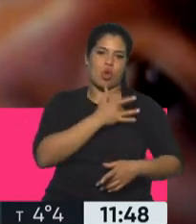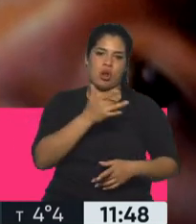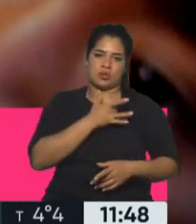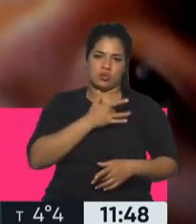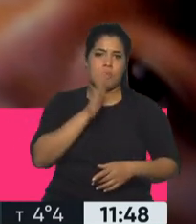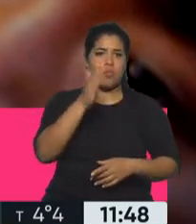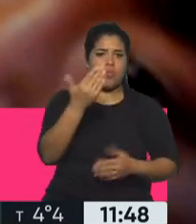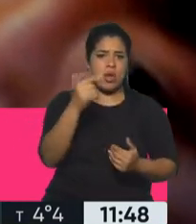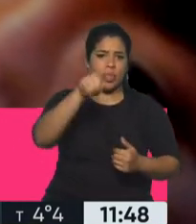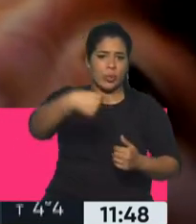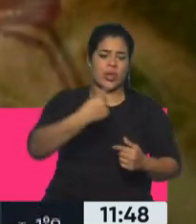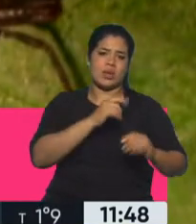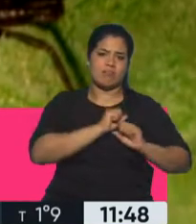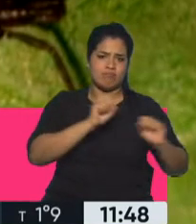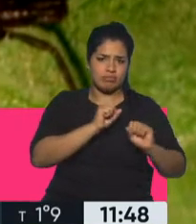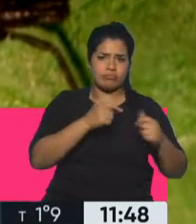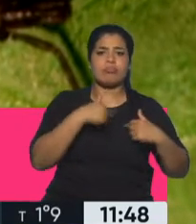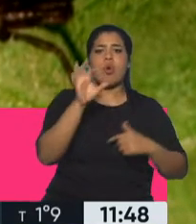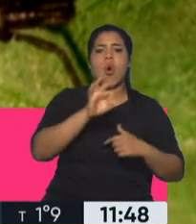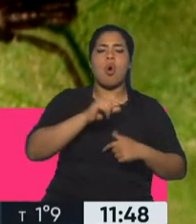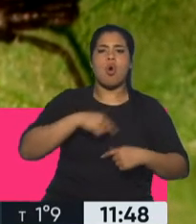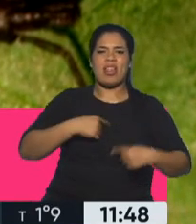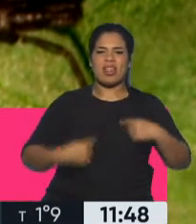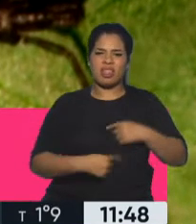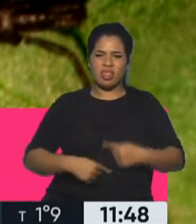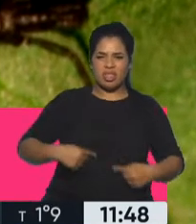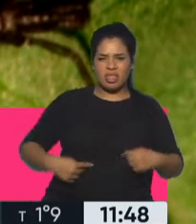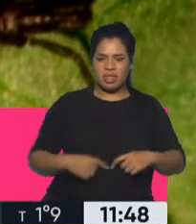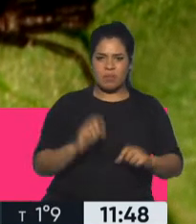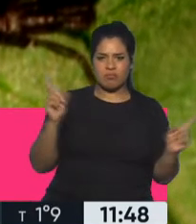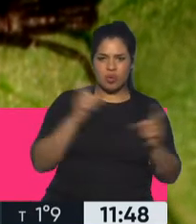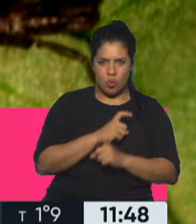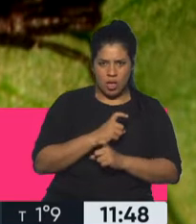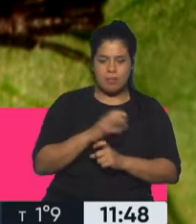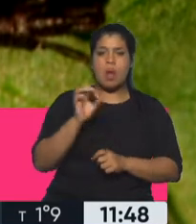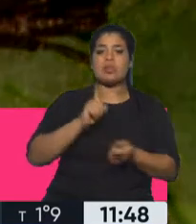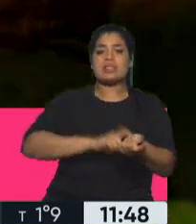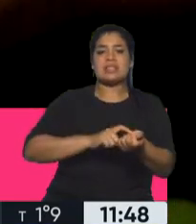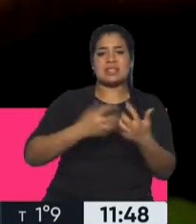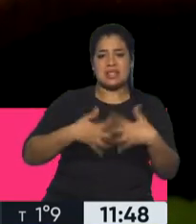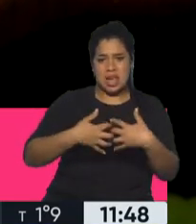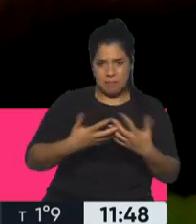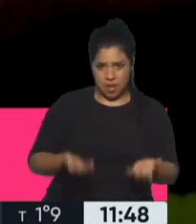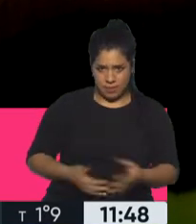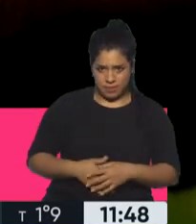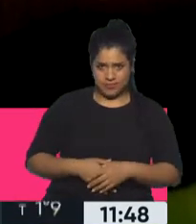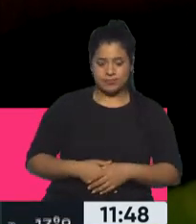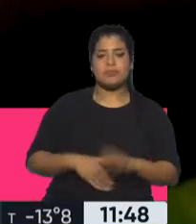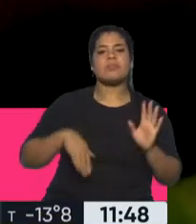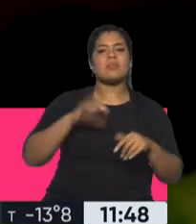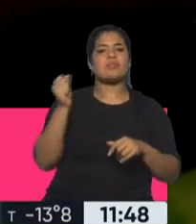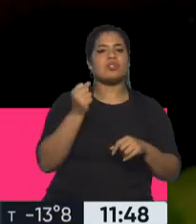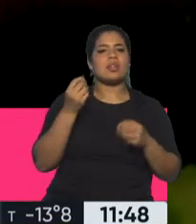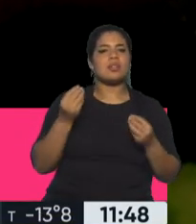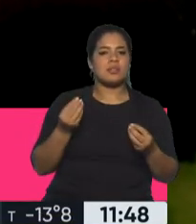cardíacos, también puede causar daños digestivos, y muy eventualmente en el sistema nervioso. Pero lo importante de esto